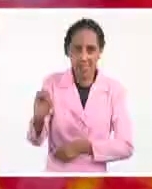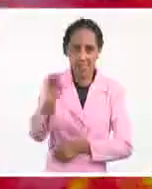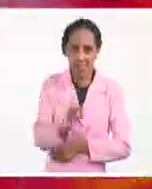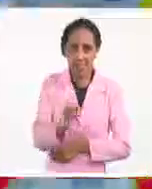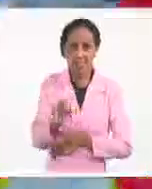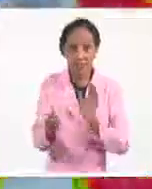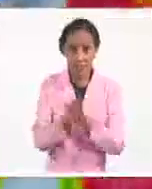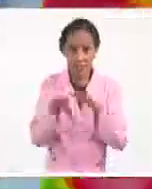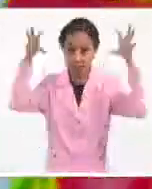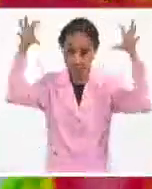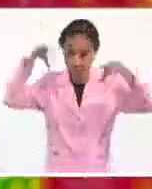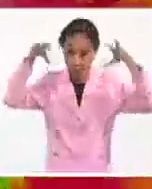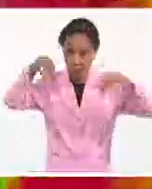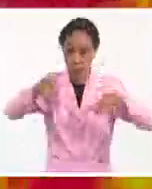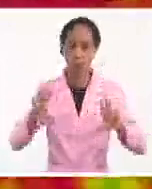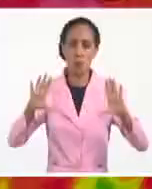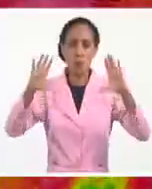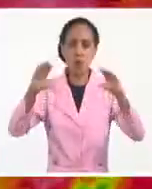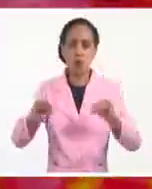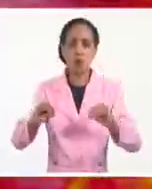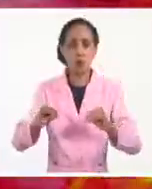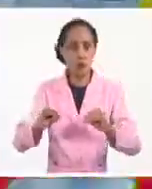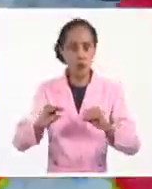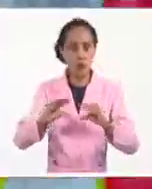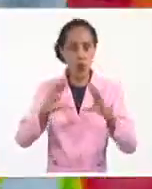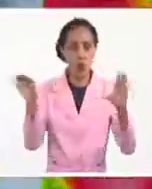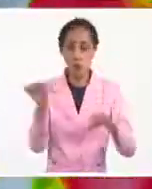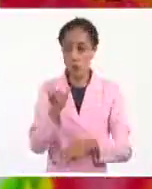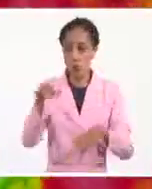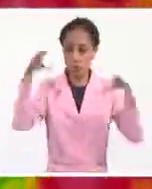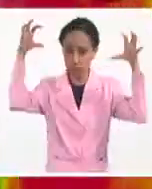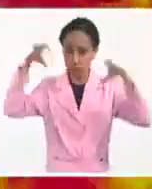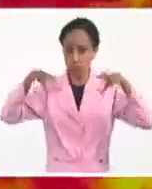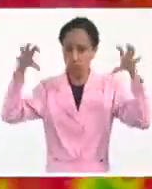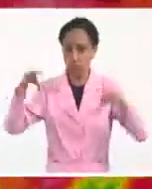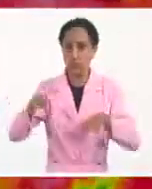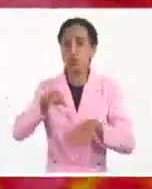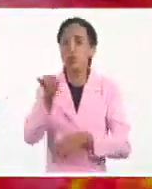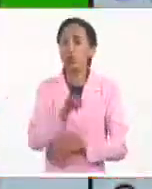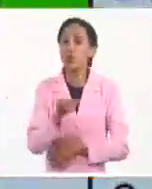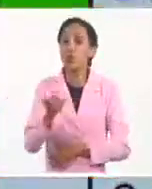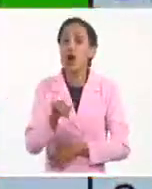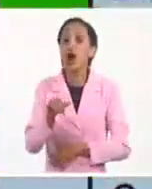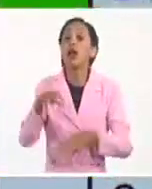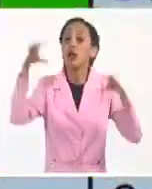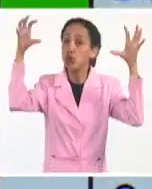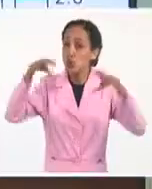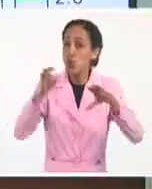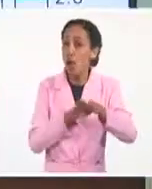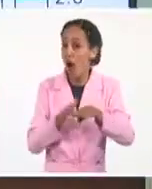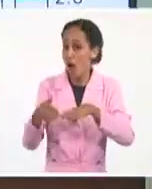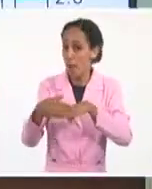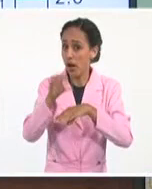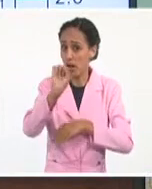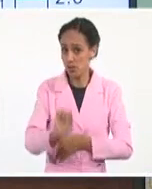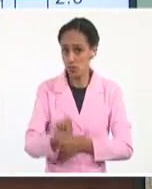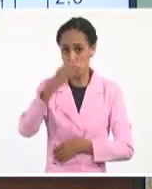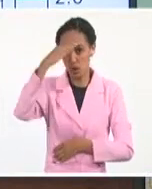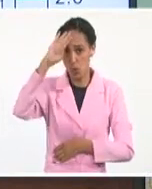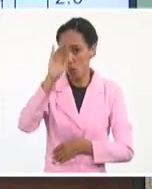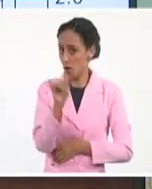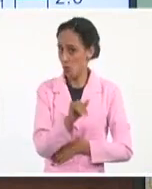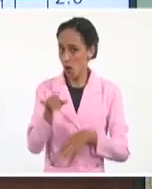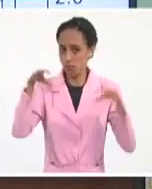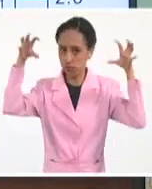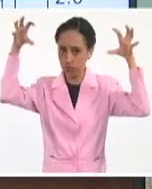aquí esta noche y en la madrugada. Y en tendencia de lluvia también, por supuesto, a Jamaica, al sur de Cuba. Esto,